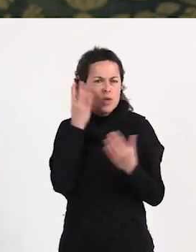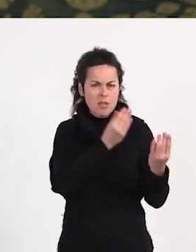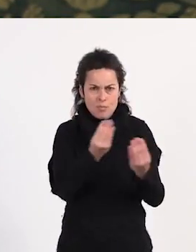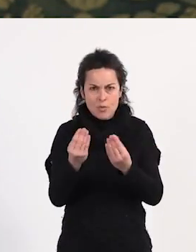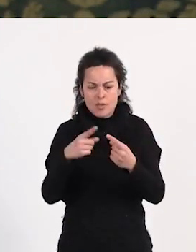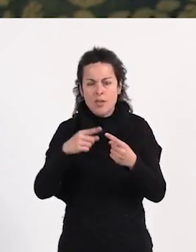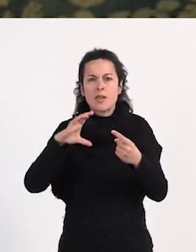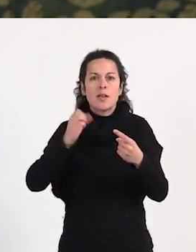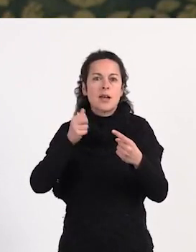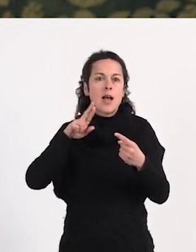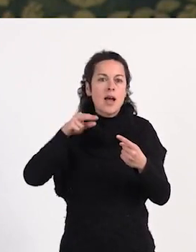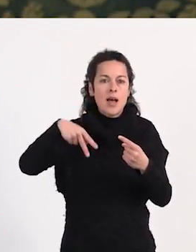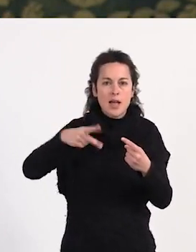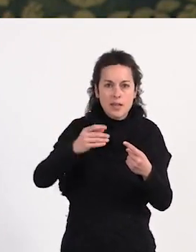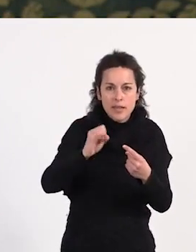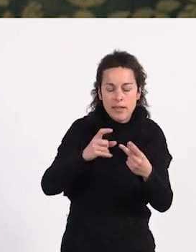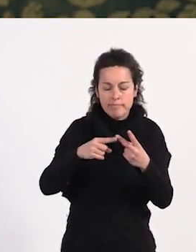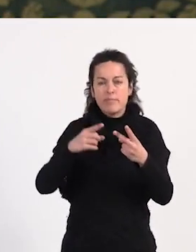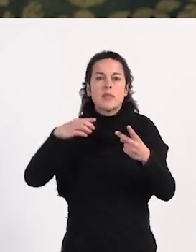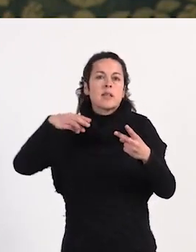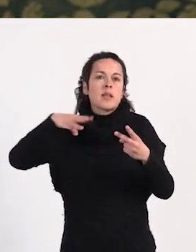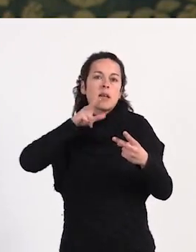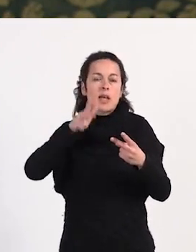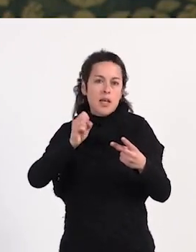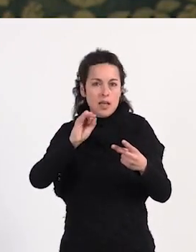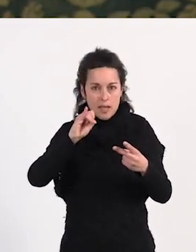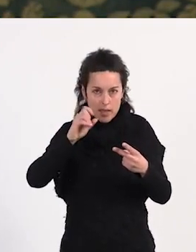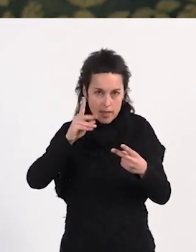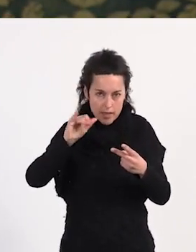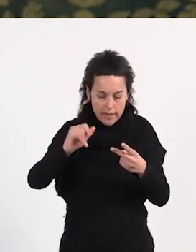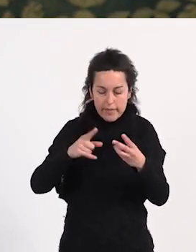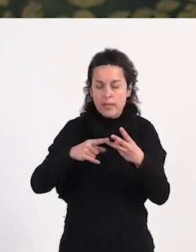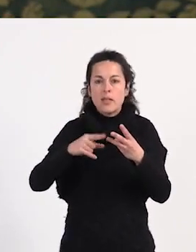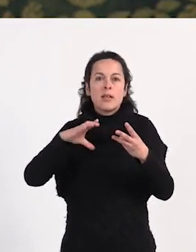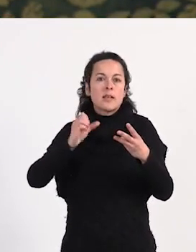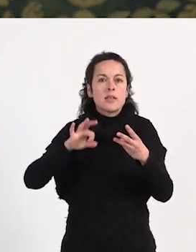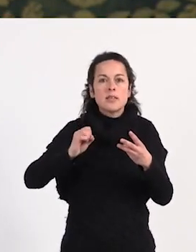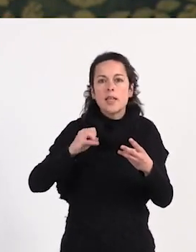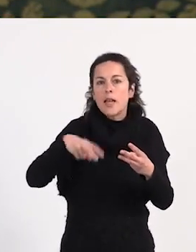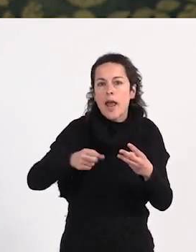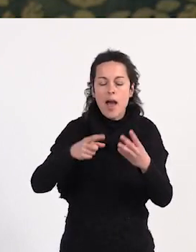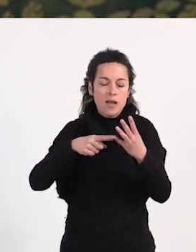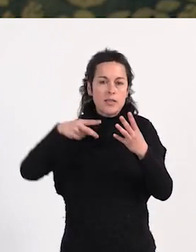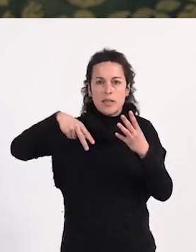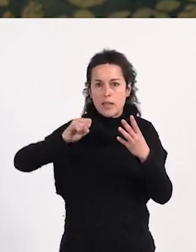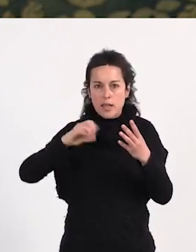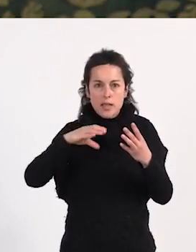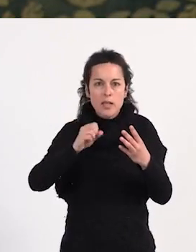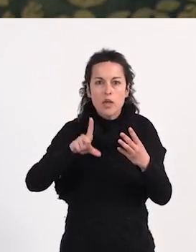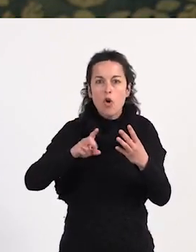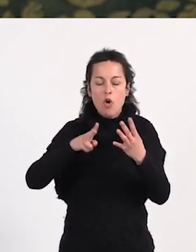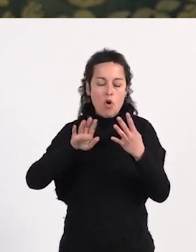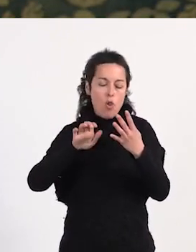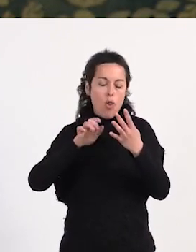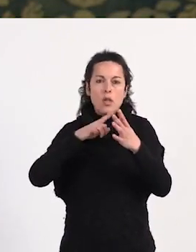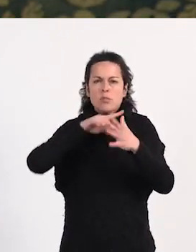de Candy, de Malú, de Heidi, de Amantina, de Jessica, de Cassandra, de Nicole, de Bárbara,